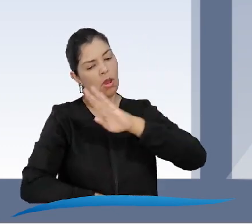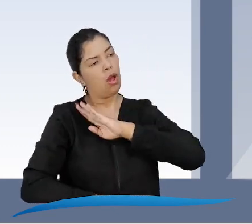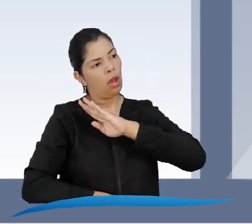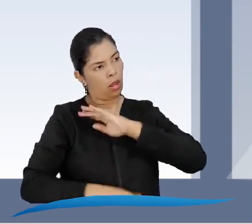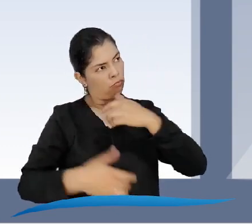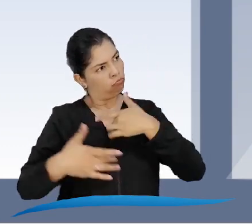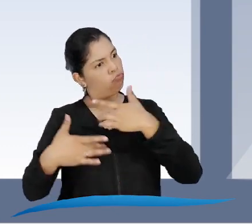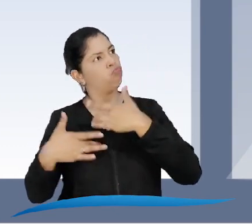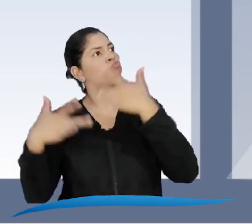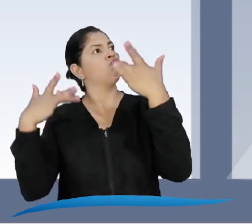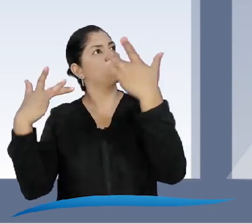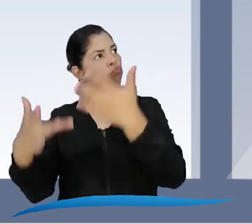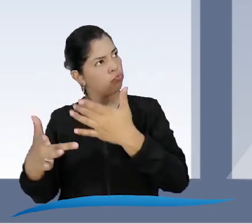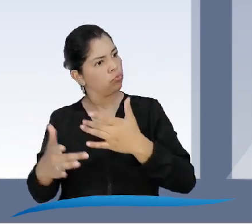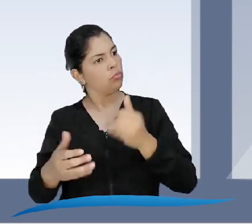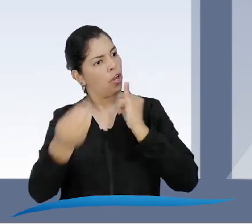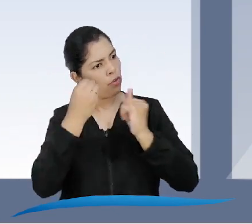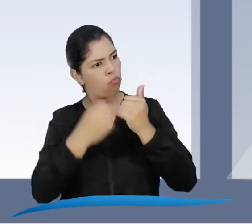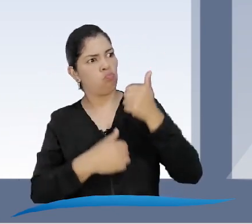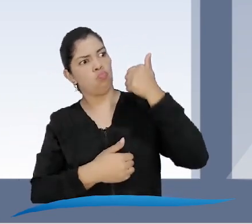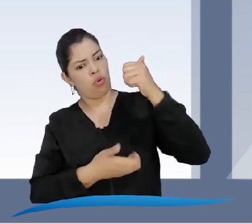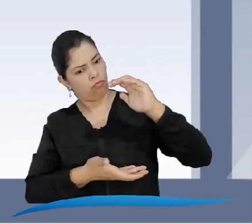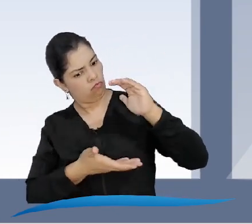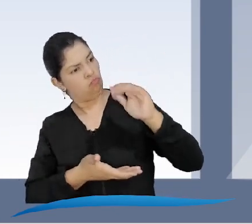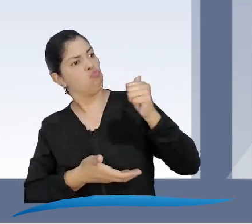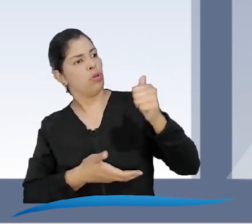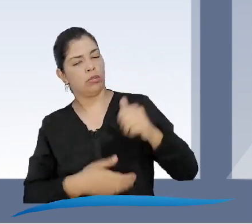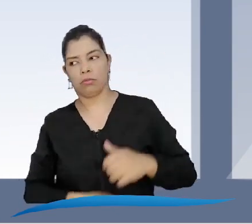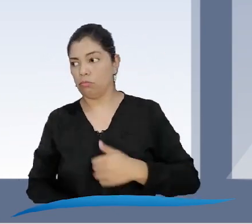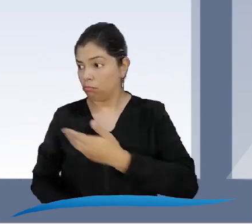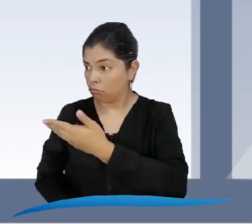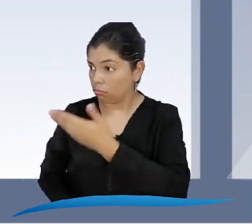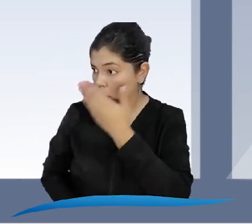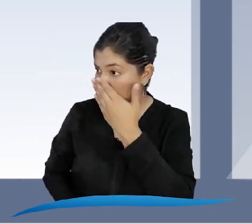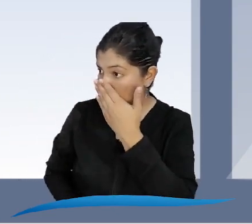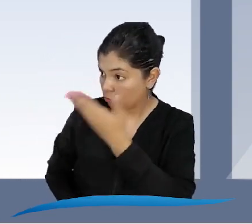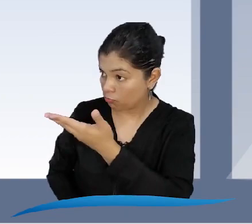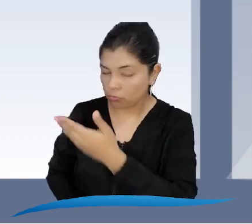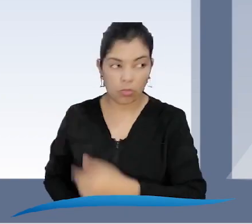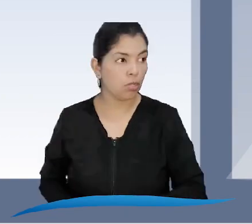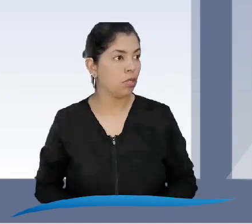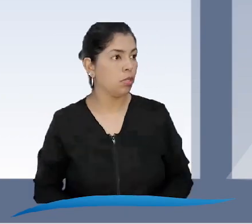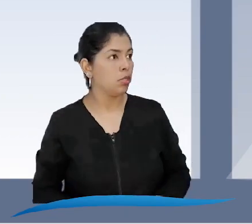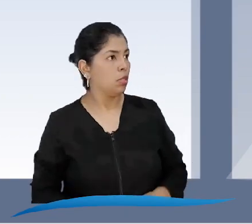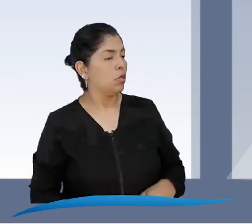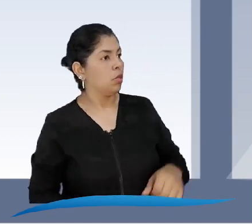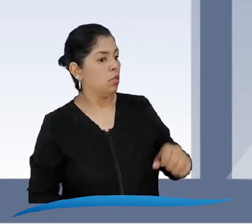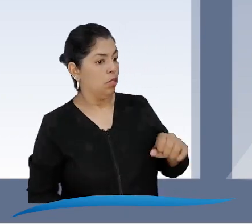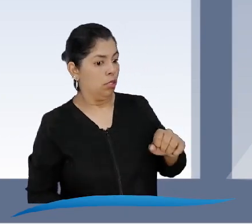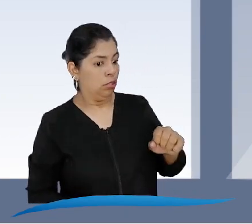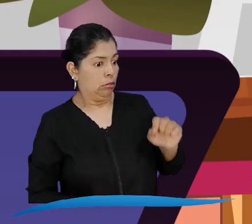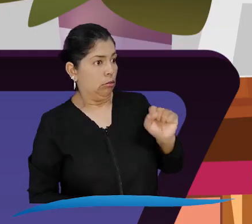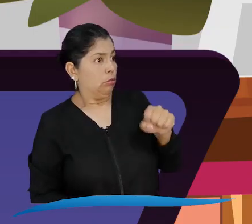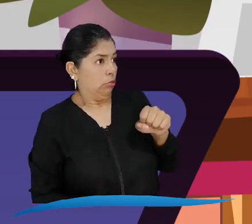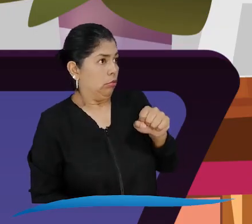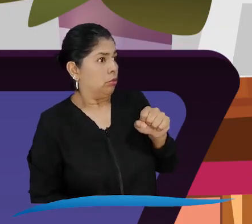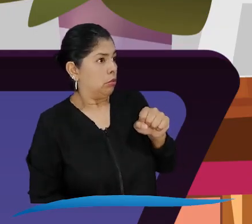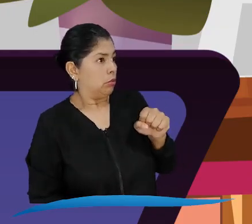acuerdo, la última vez que se reunieron se les mandó buenos refrigerios de parte de la alcaldía. ¿No es cierto, Bonifacio?